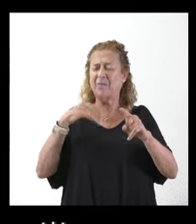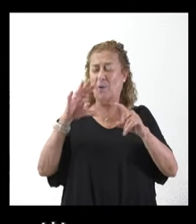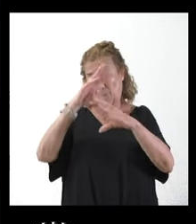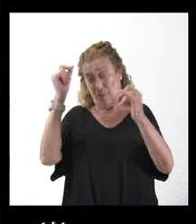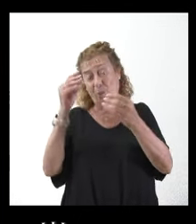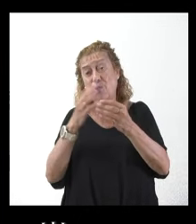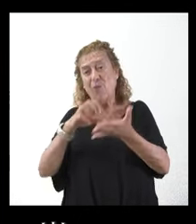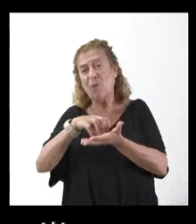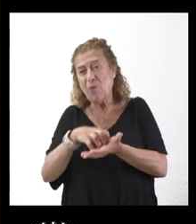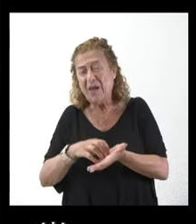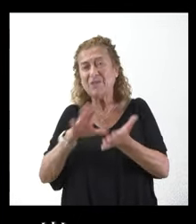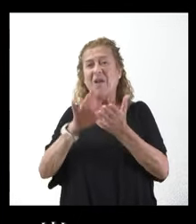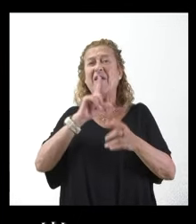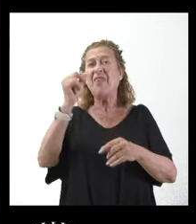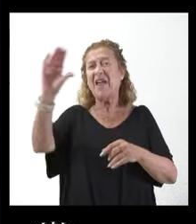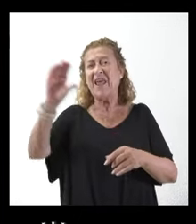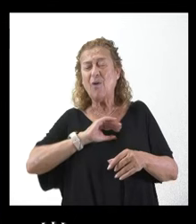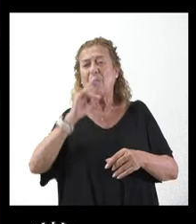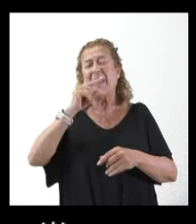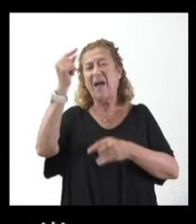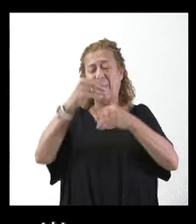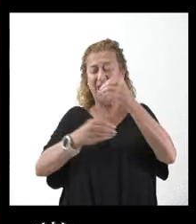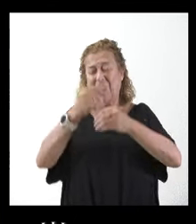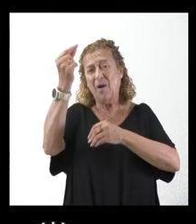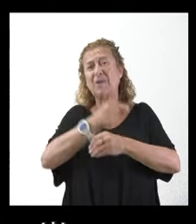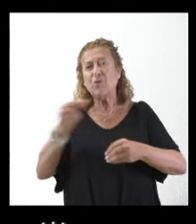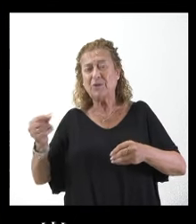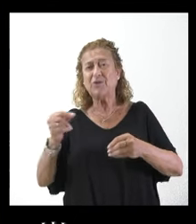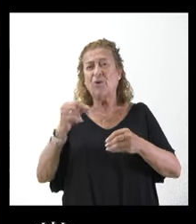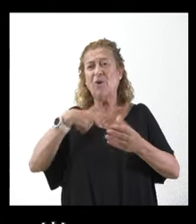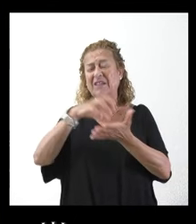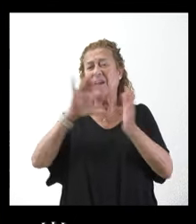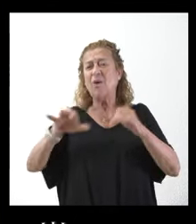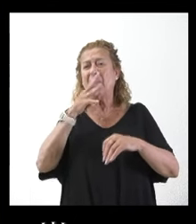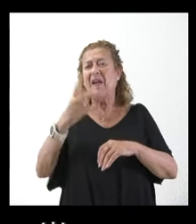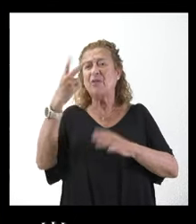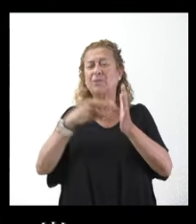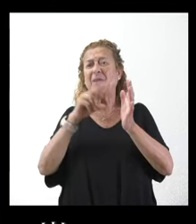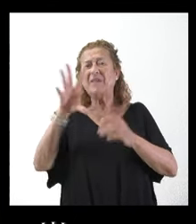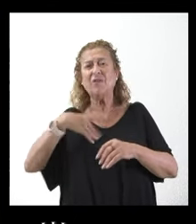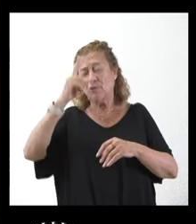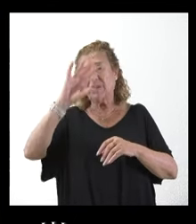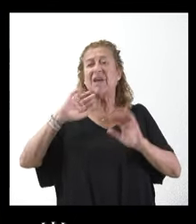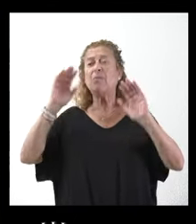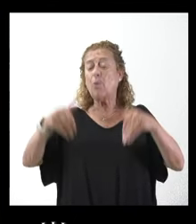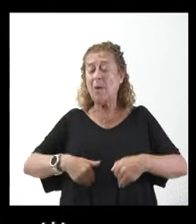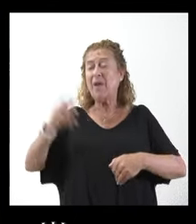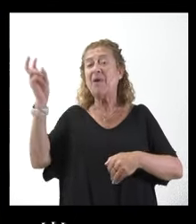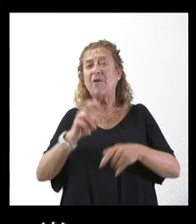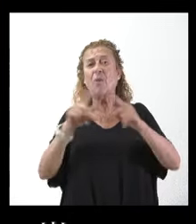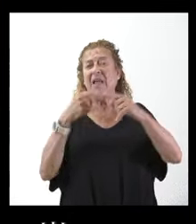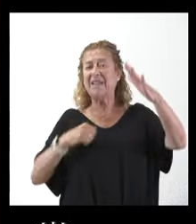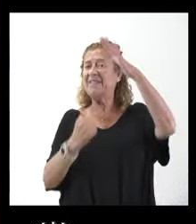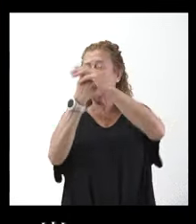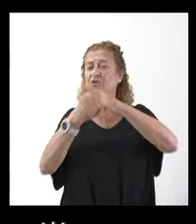cifras para elaborar el presupuesto de la comunidad para 2025. No sé si a la vuelta del verano va a haber techo de gastos, si están trabajando ya en